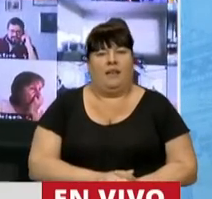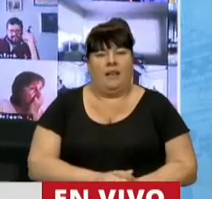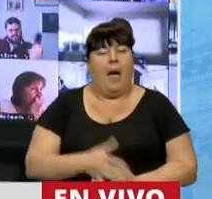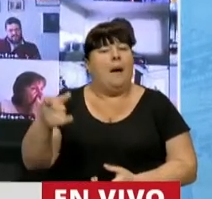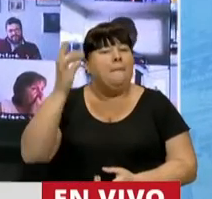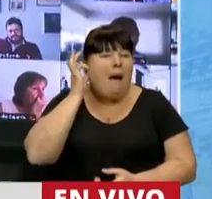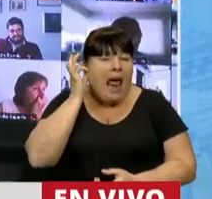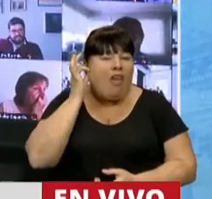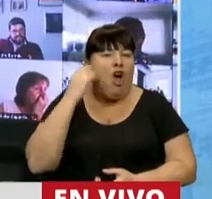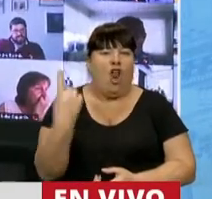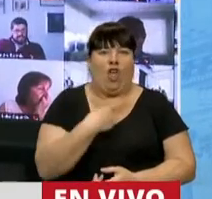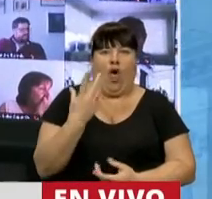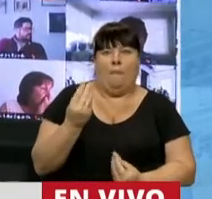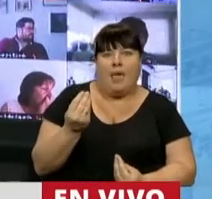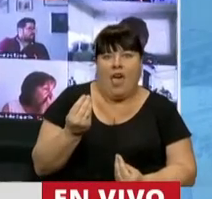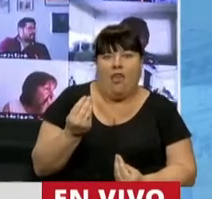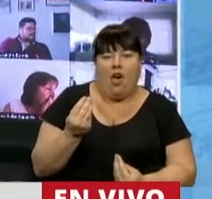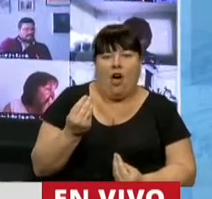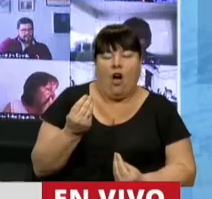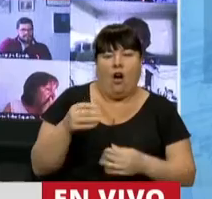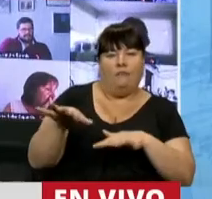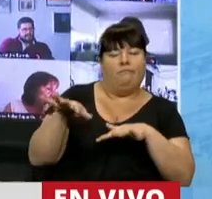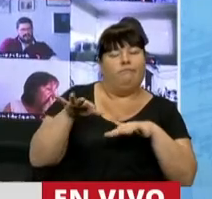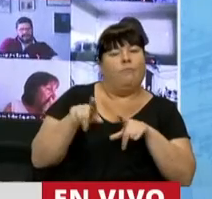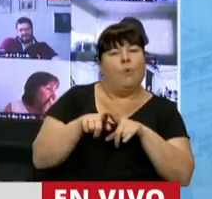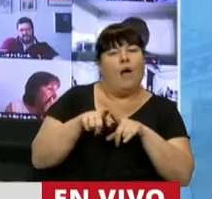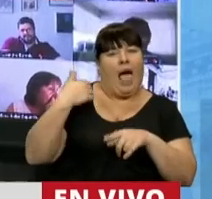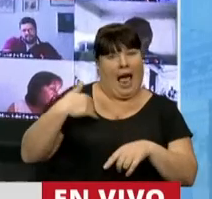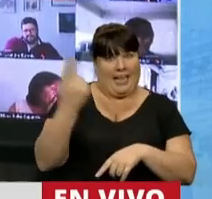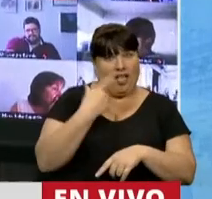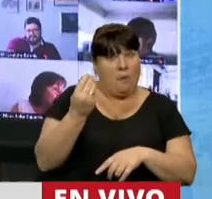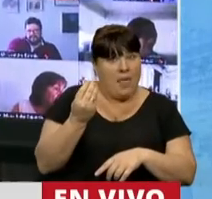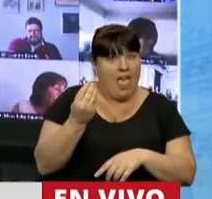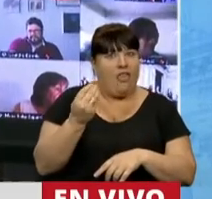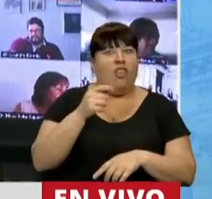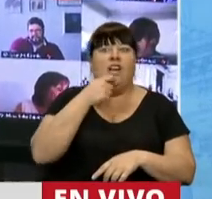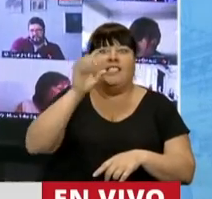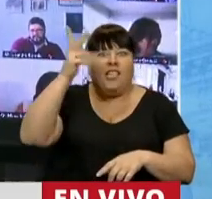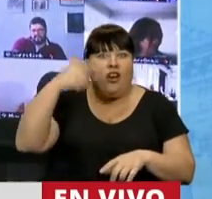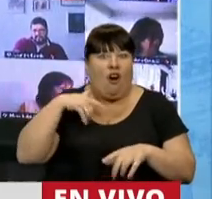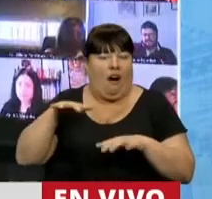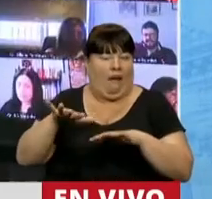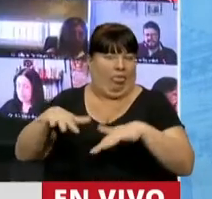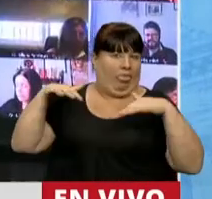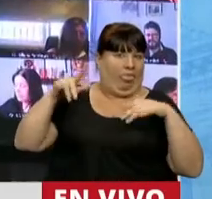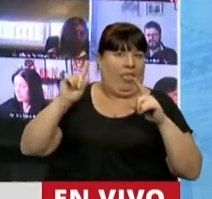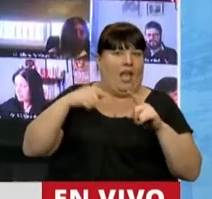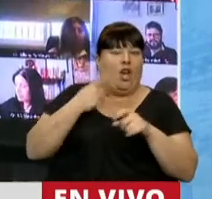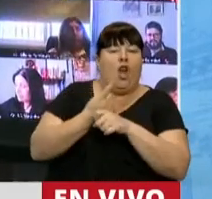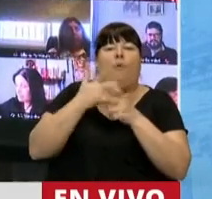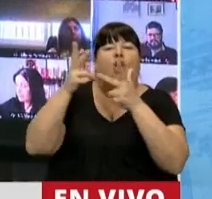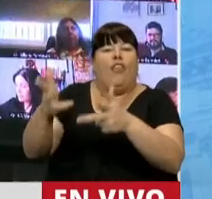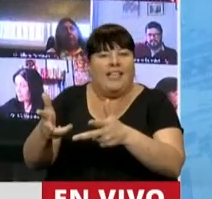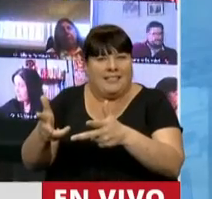A Maradona le teníamos miedo, los argentinos, de que no se enojara y no poder